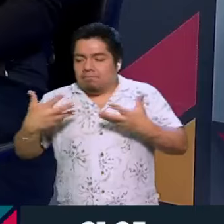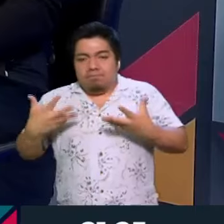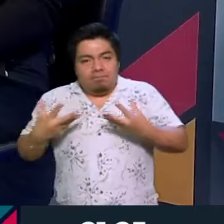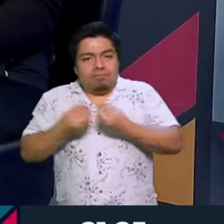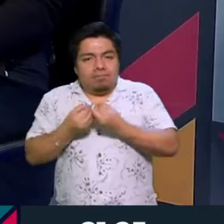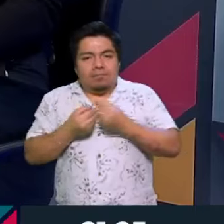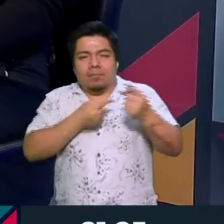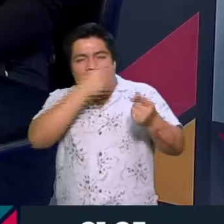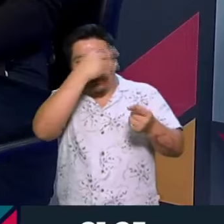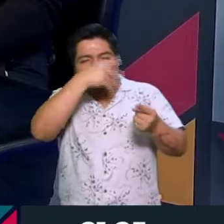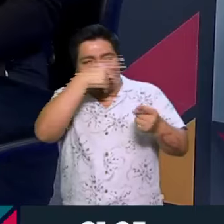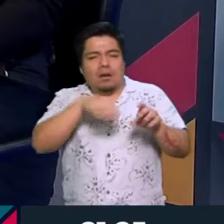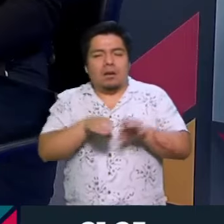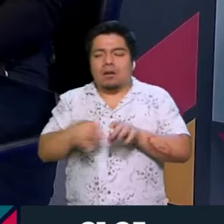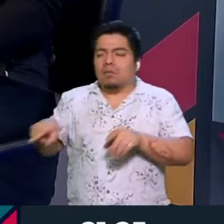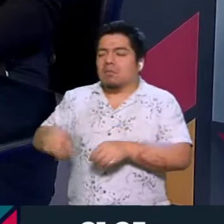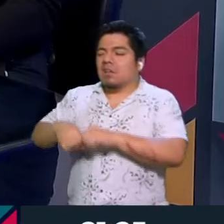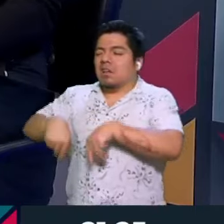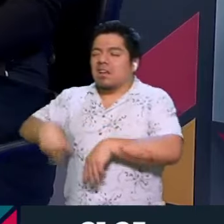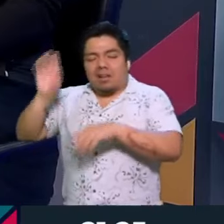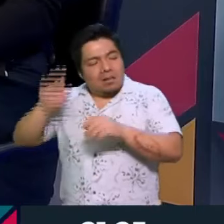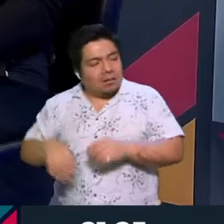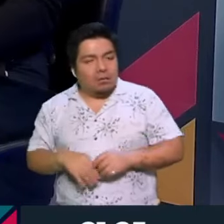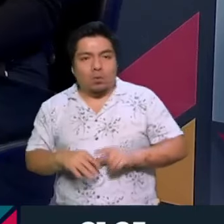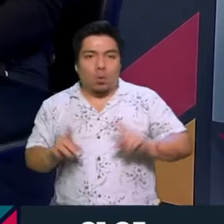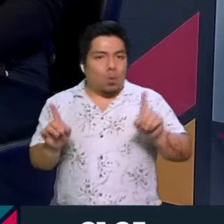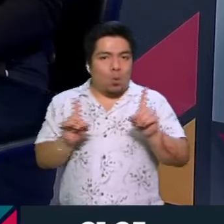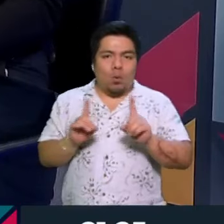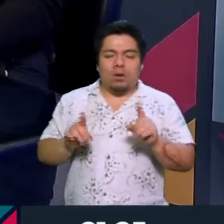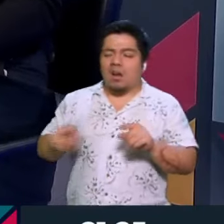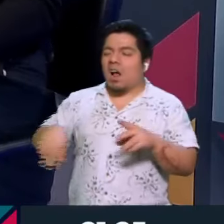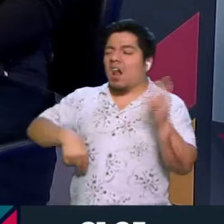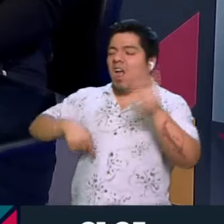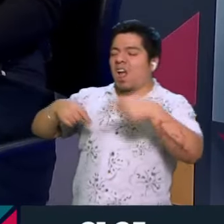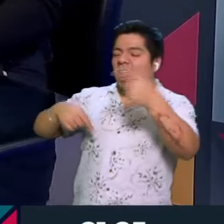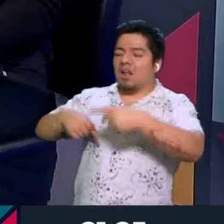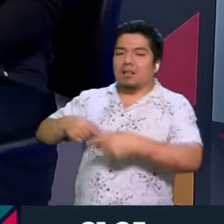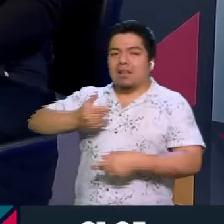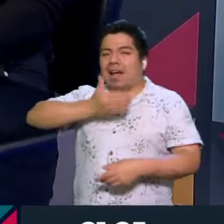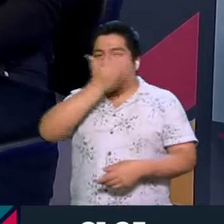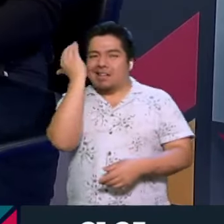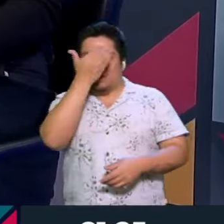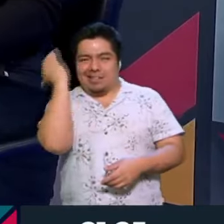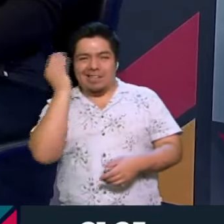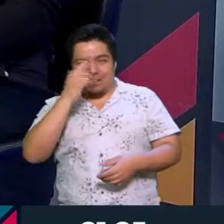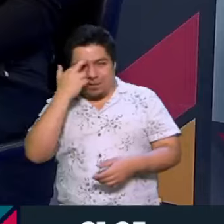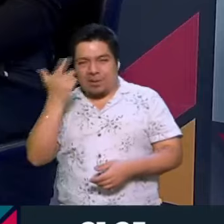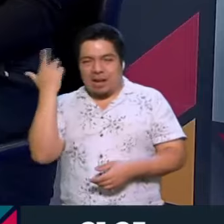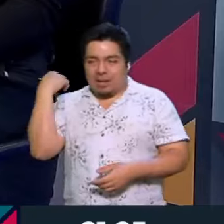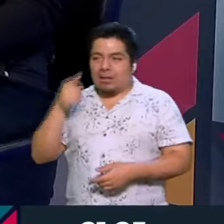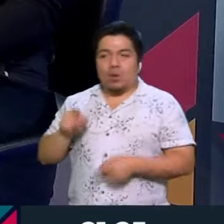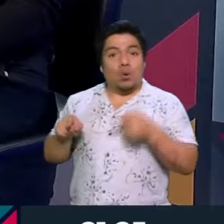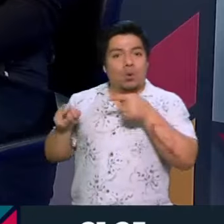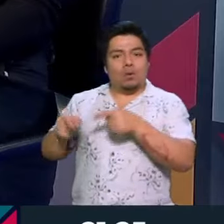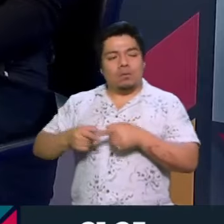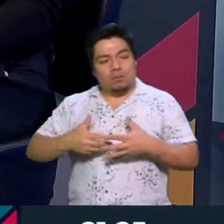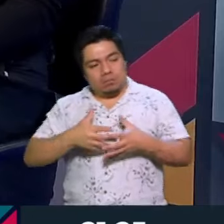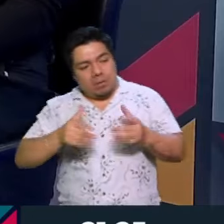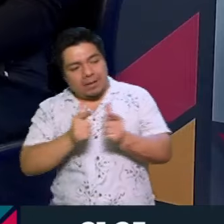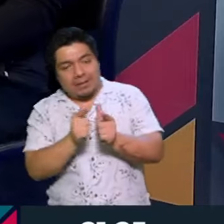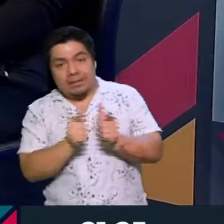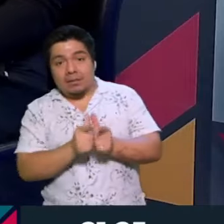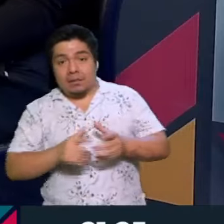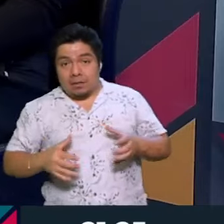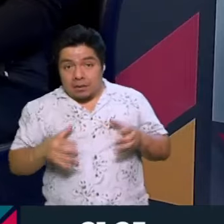Entonces, él no está frente a un perdedor, ¿no? No va a andar ninguneando como en su momento a Peña Nieto. Está frente a un grupo